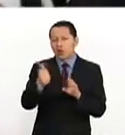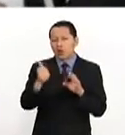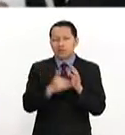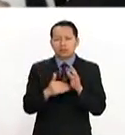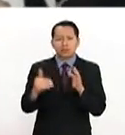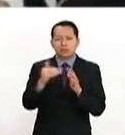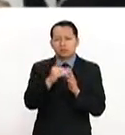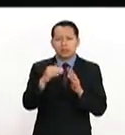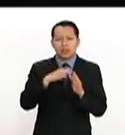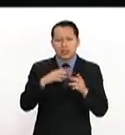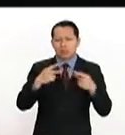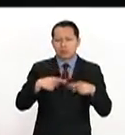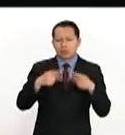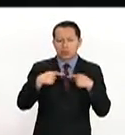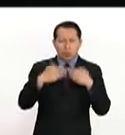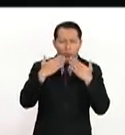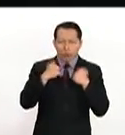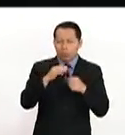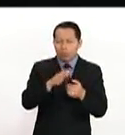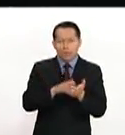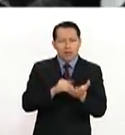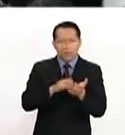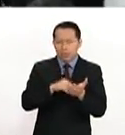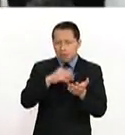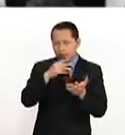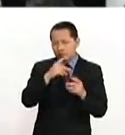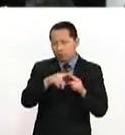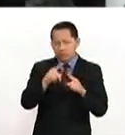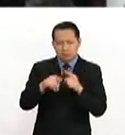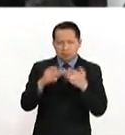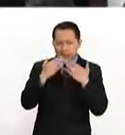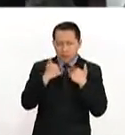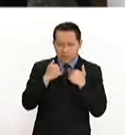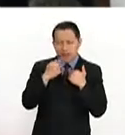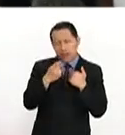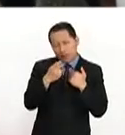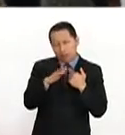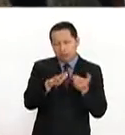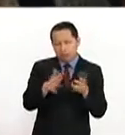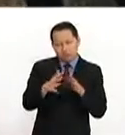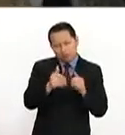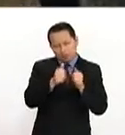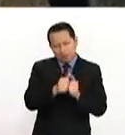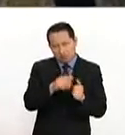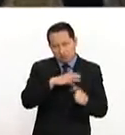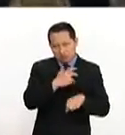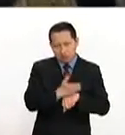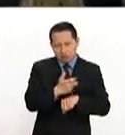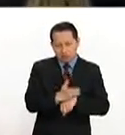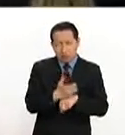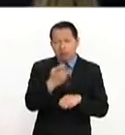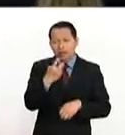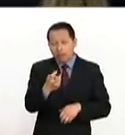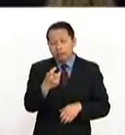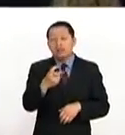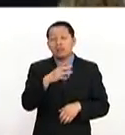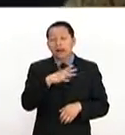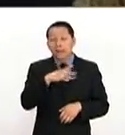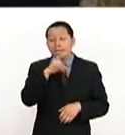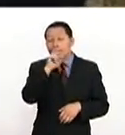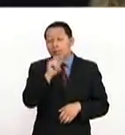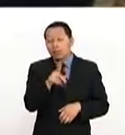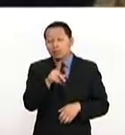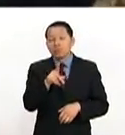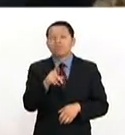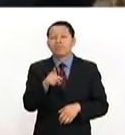de indocumentados que se estima existen en el país. Y a pesar de este cambio de tono en el frente migratorio, la respuesta